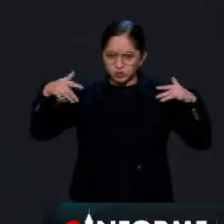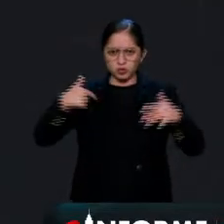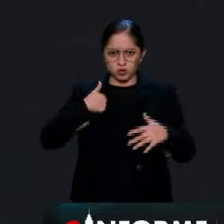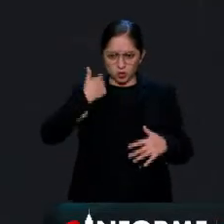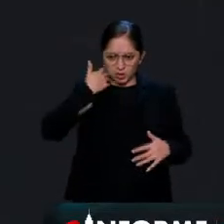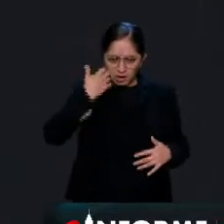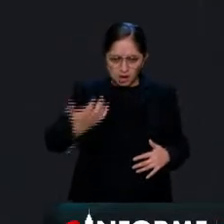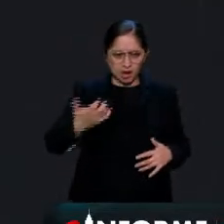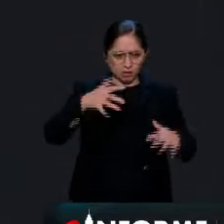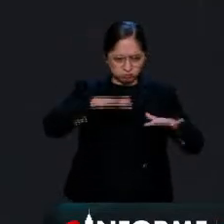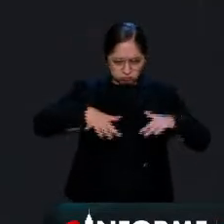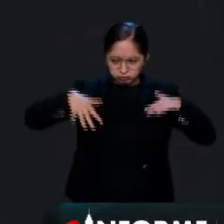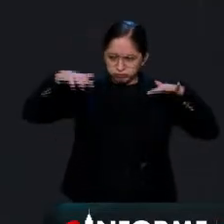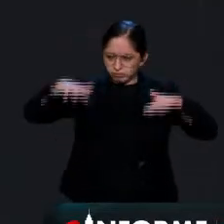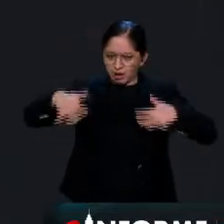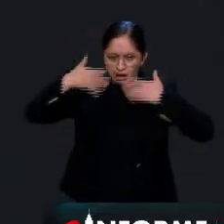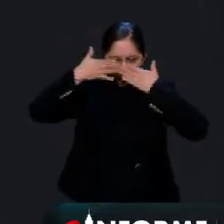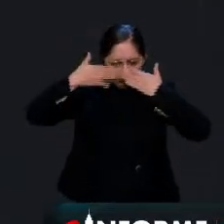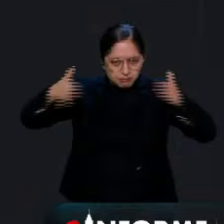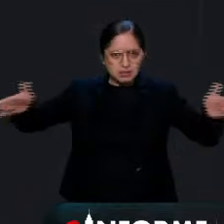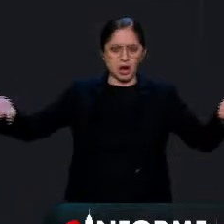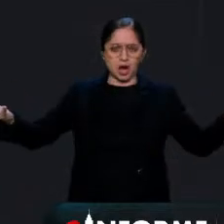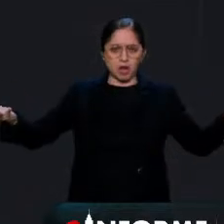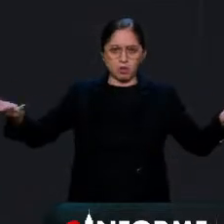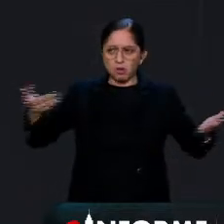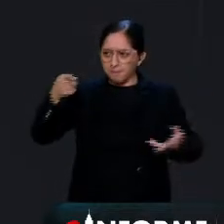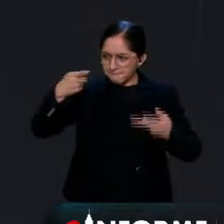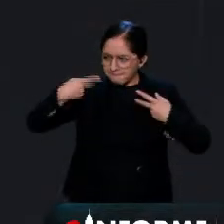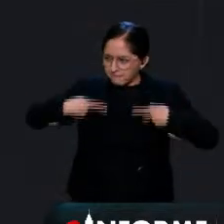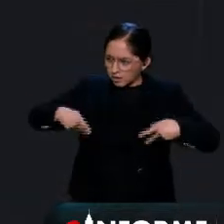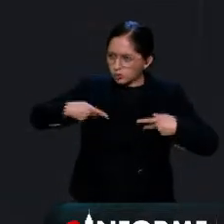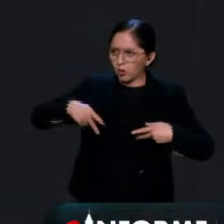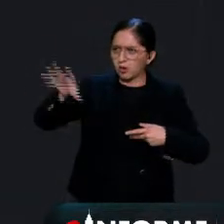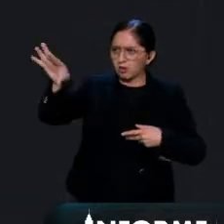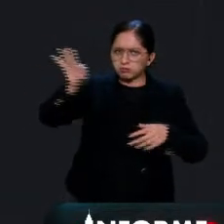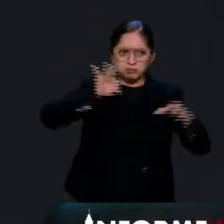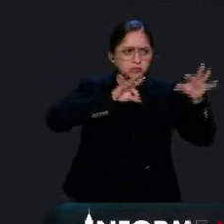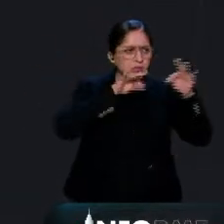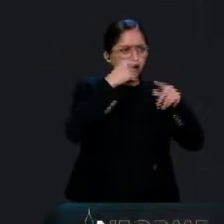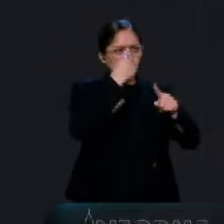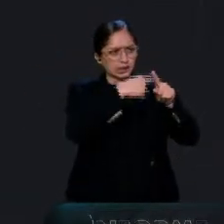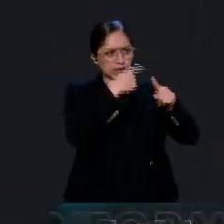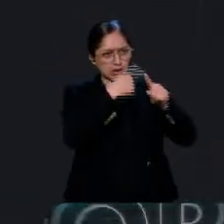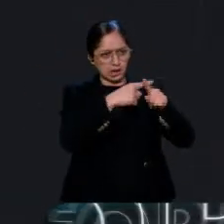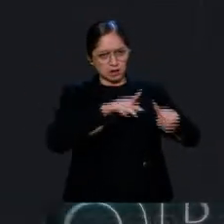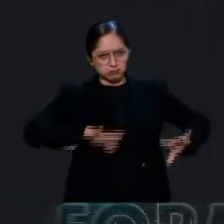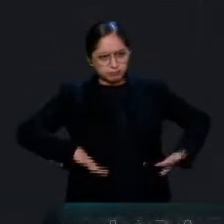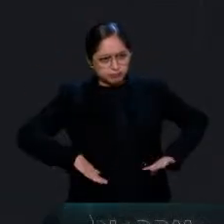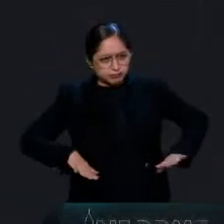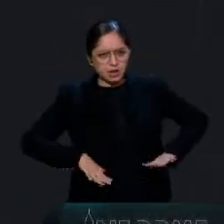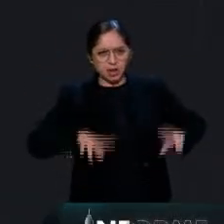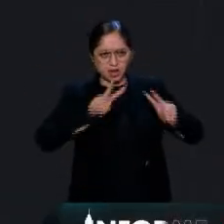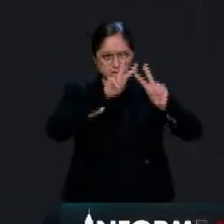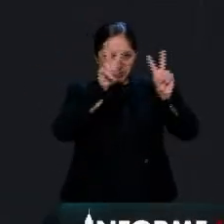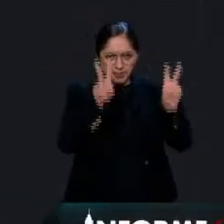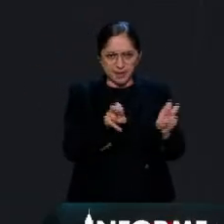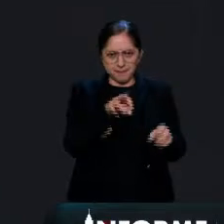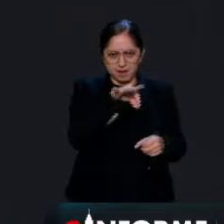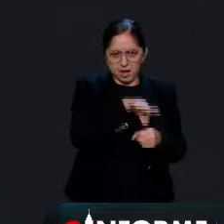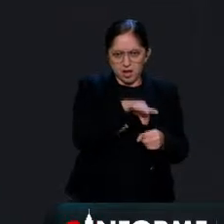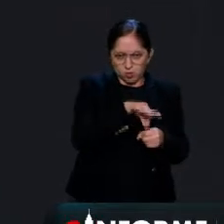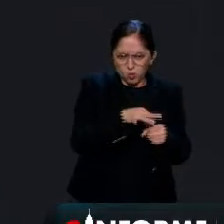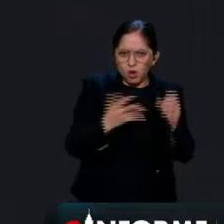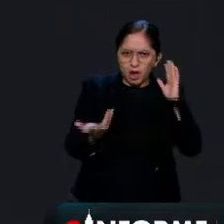parlamento abierto descubrir qué legisladores tenemos en el en el tema electoral claro por qué